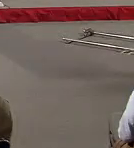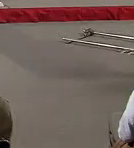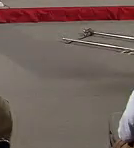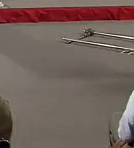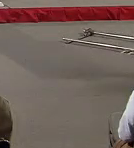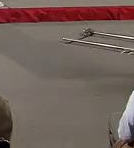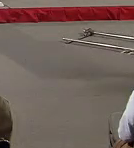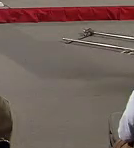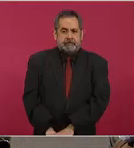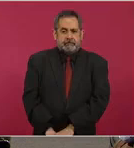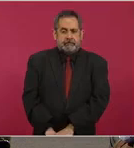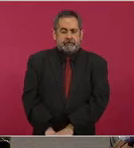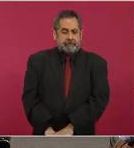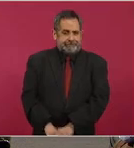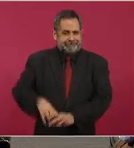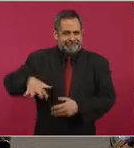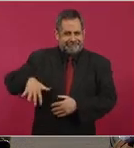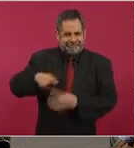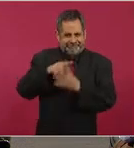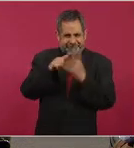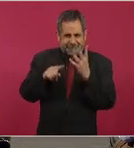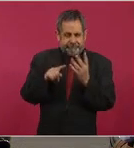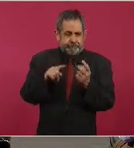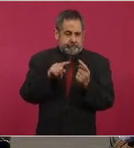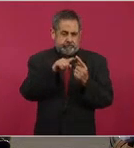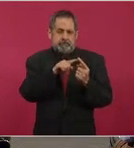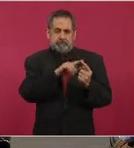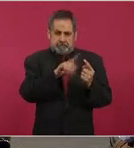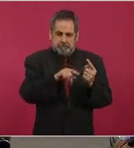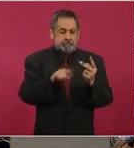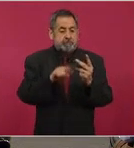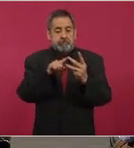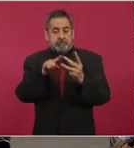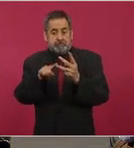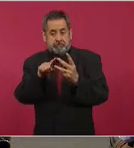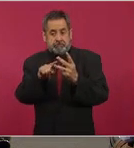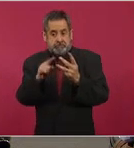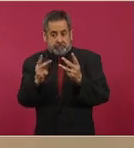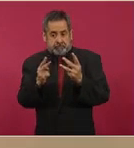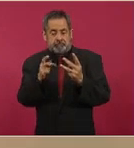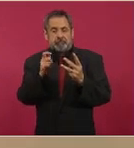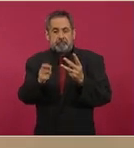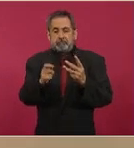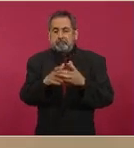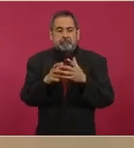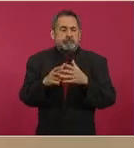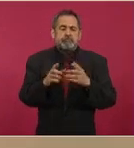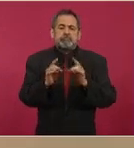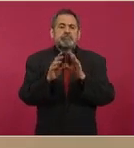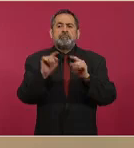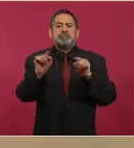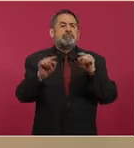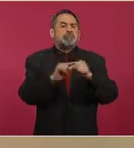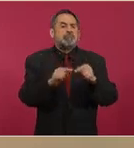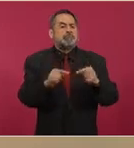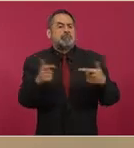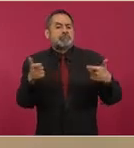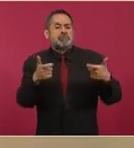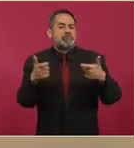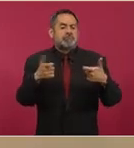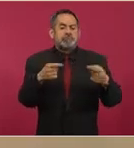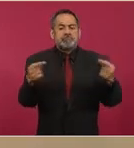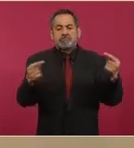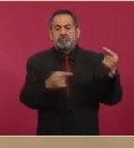que pertenecen a la misma célula criminal, en diferentes hechos fueron privados de la vida también como